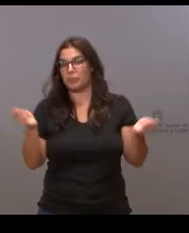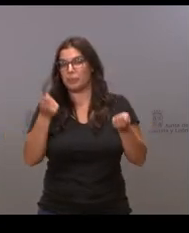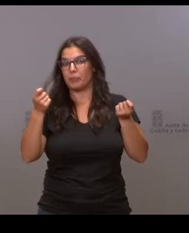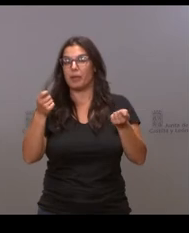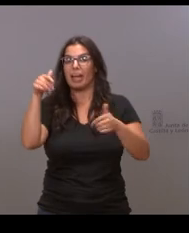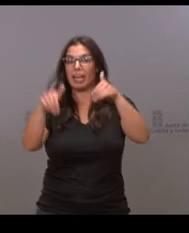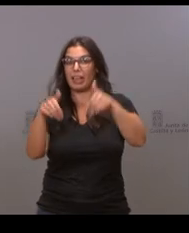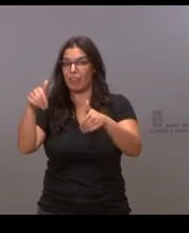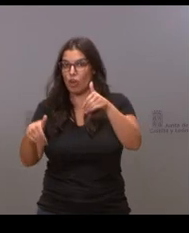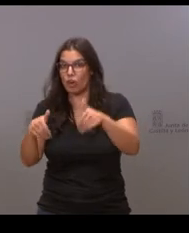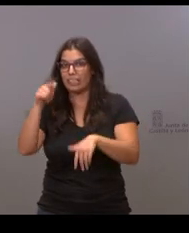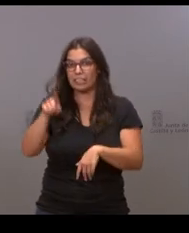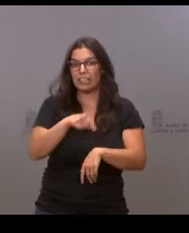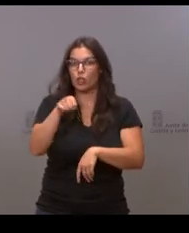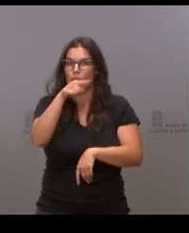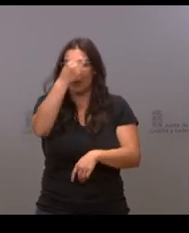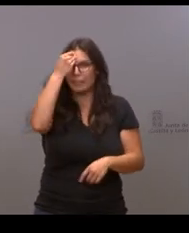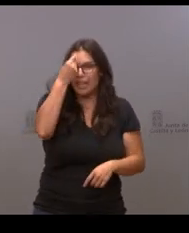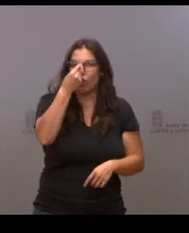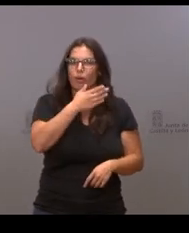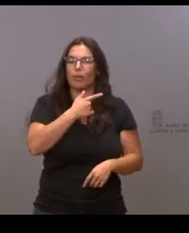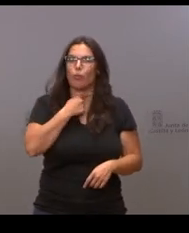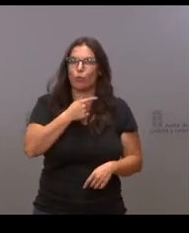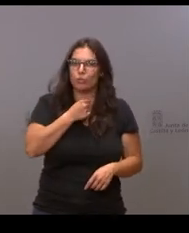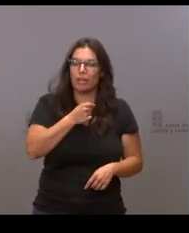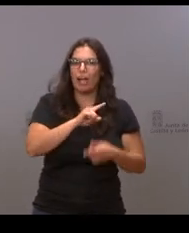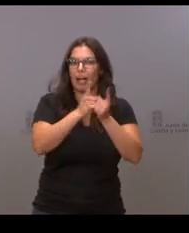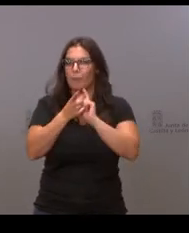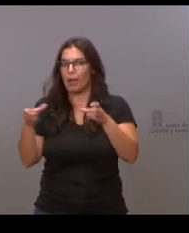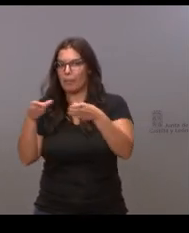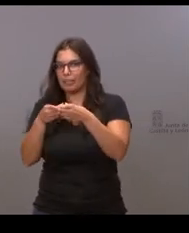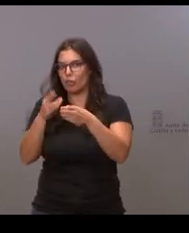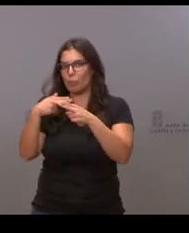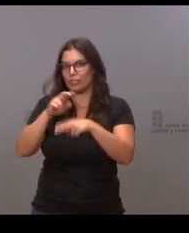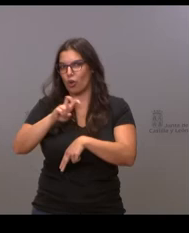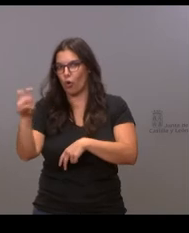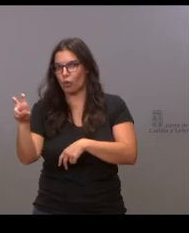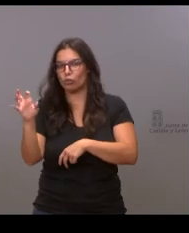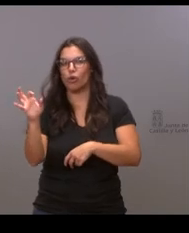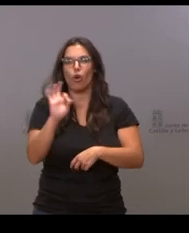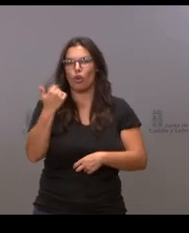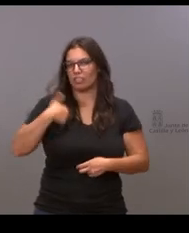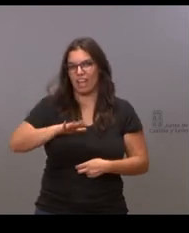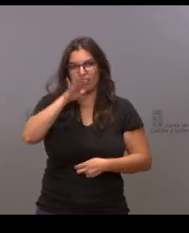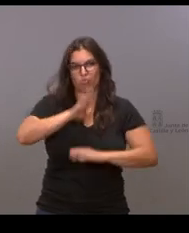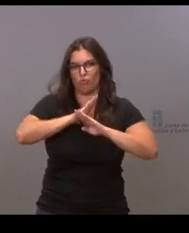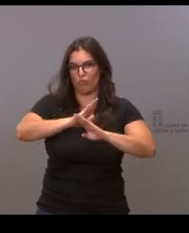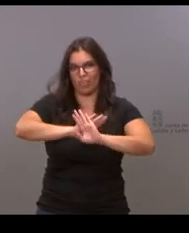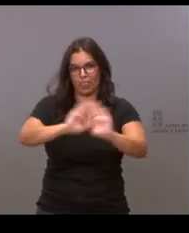si le gustaría repetir, cambiar de partido o ha tenido ya demasiada experiencia en la política